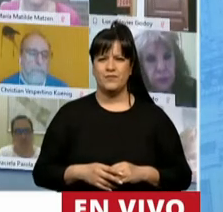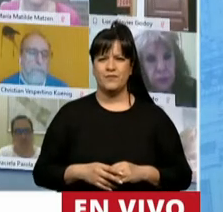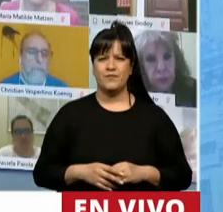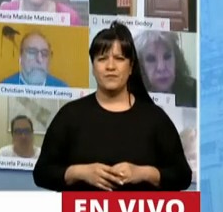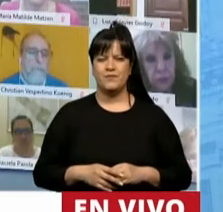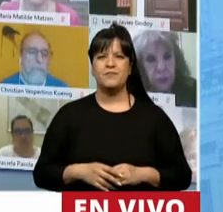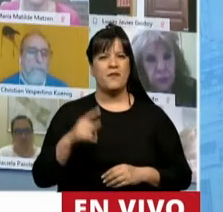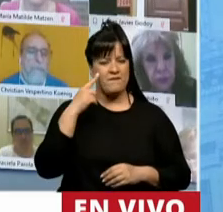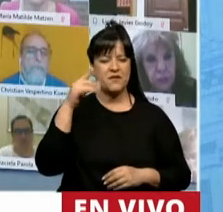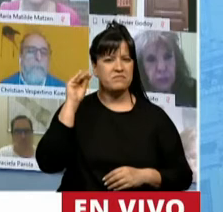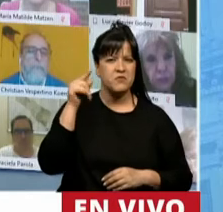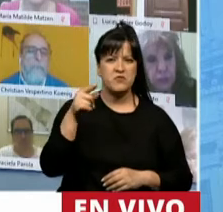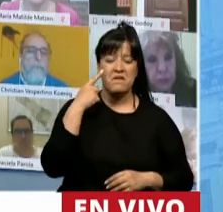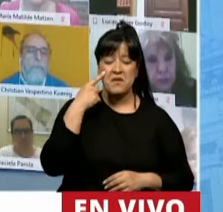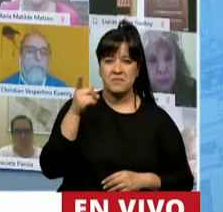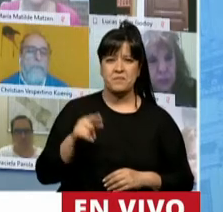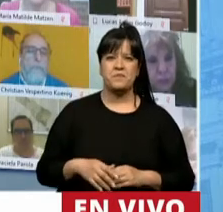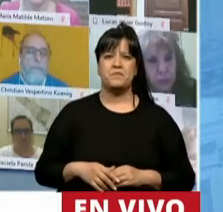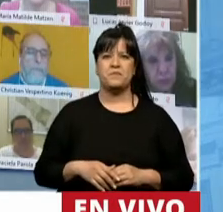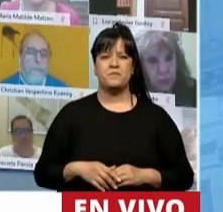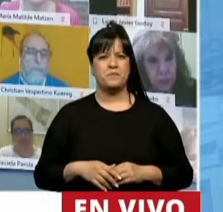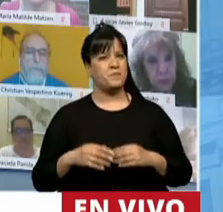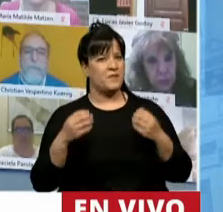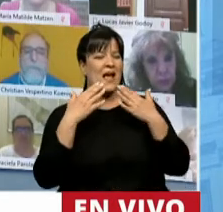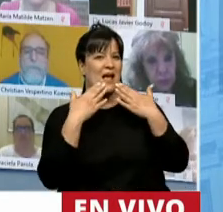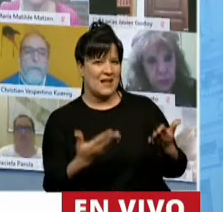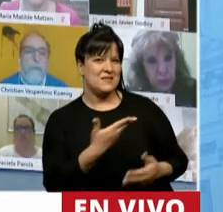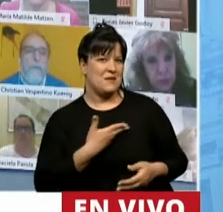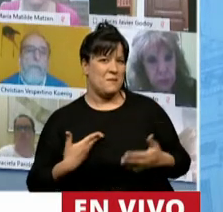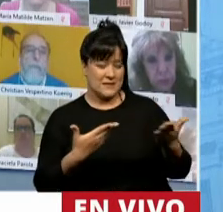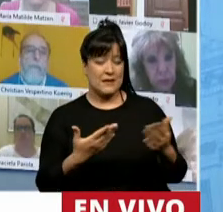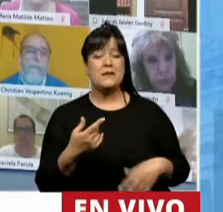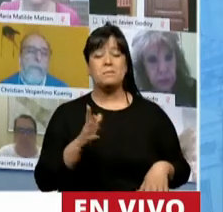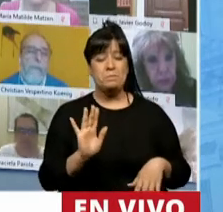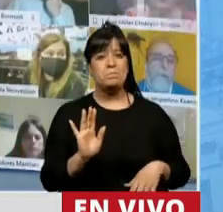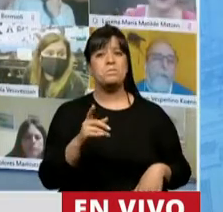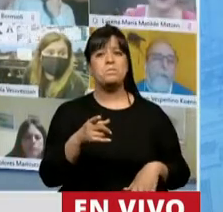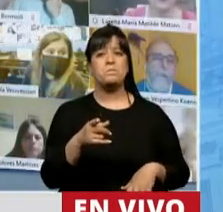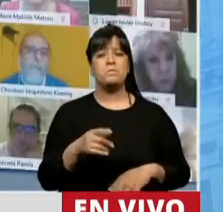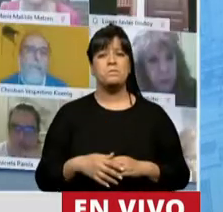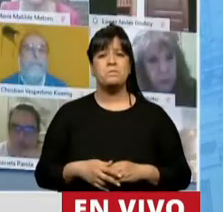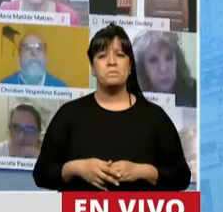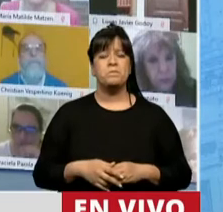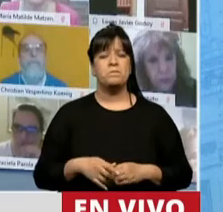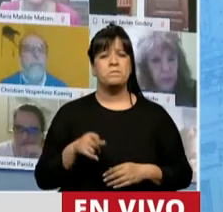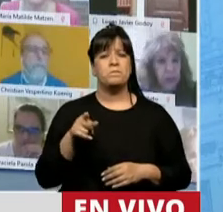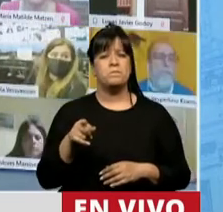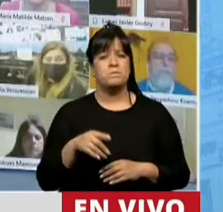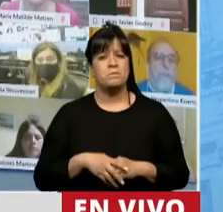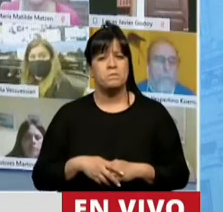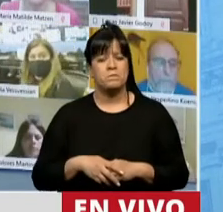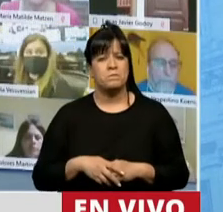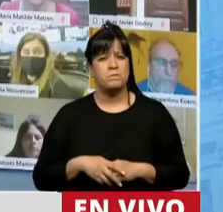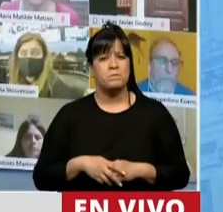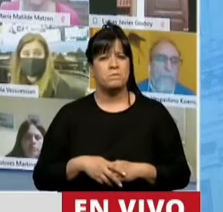La escucho, diputada. Bien, gracias, presidente. Mire, desde Silent Spring,